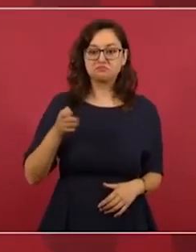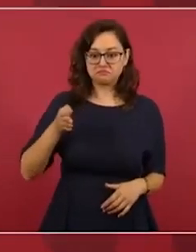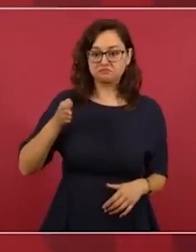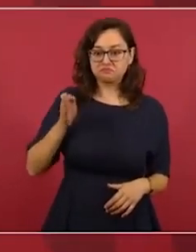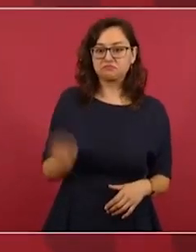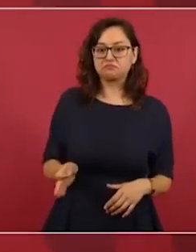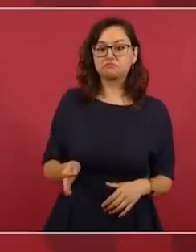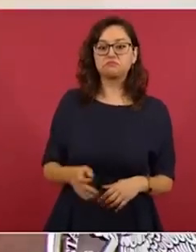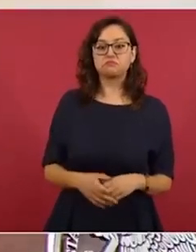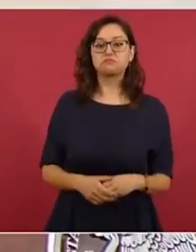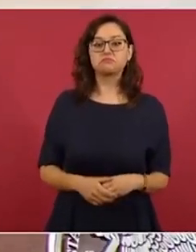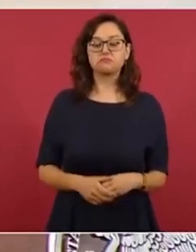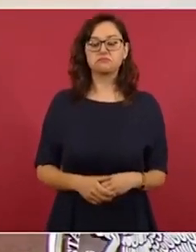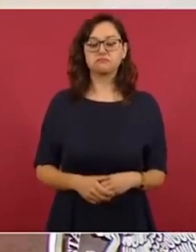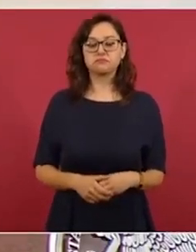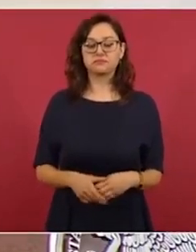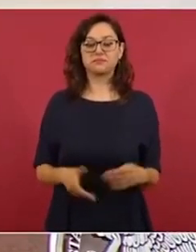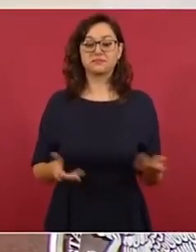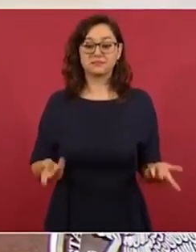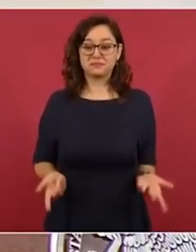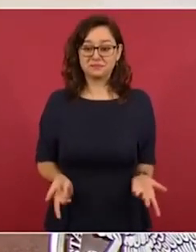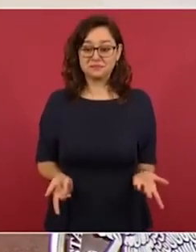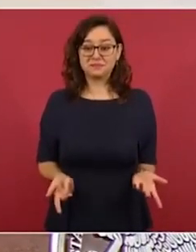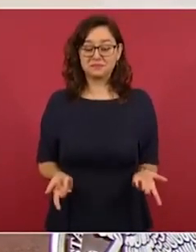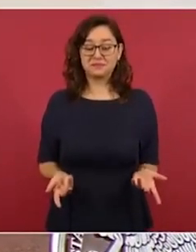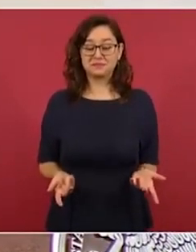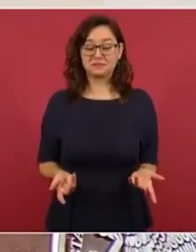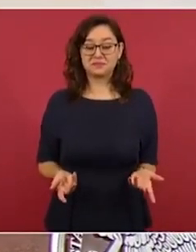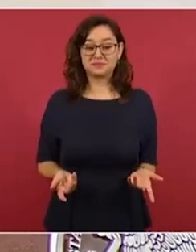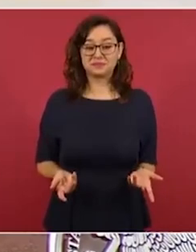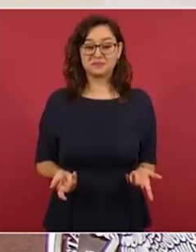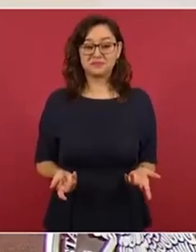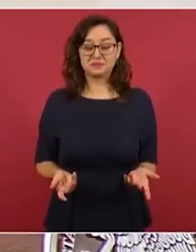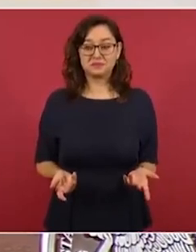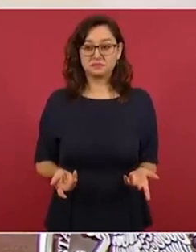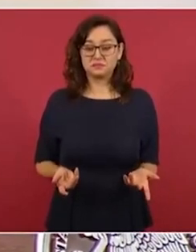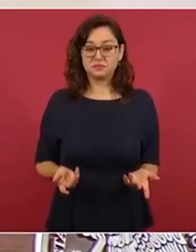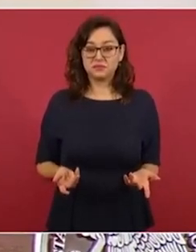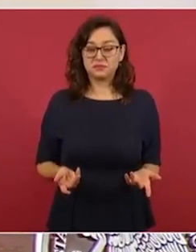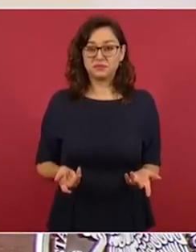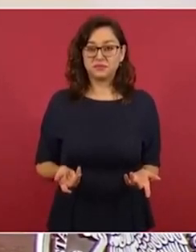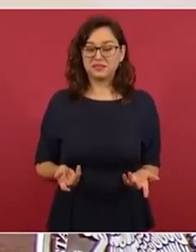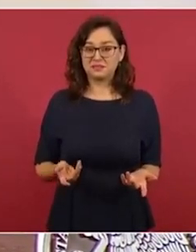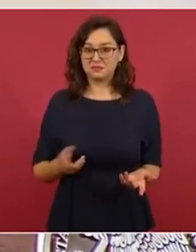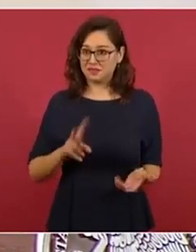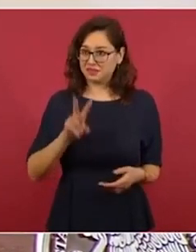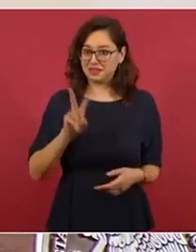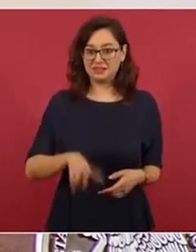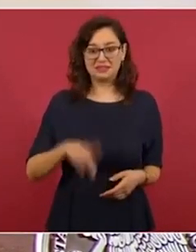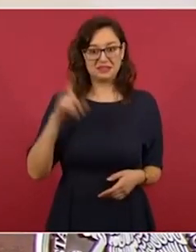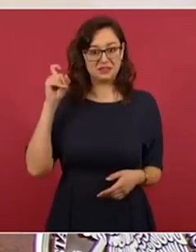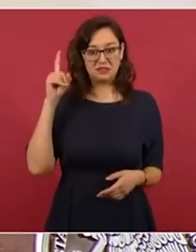tipo de sitios